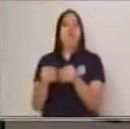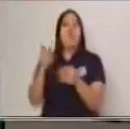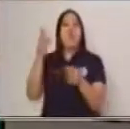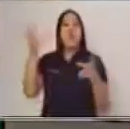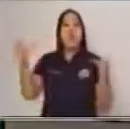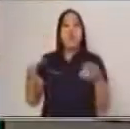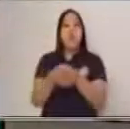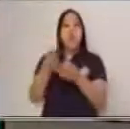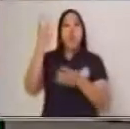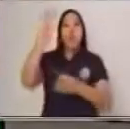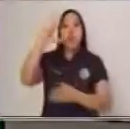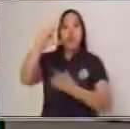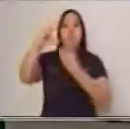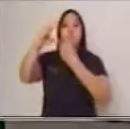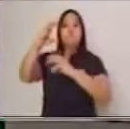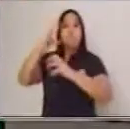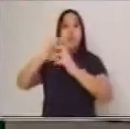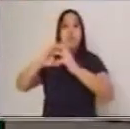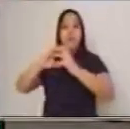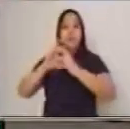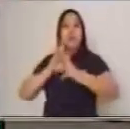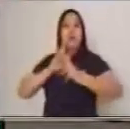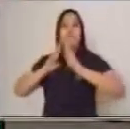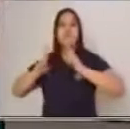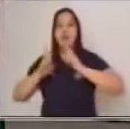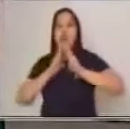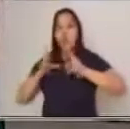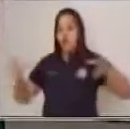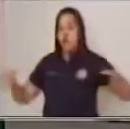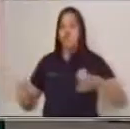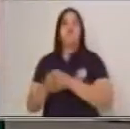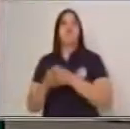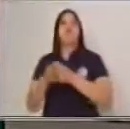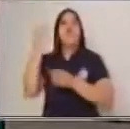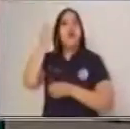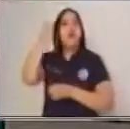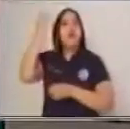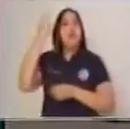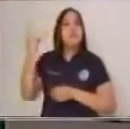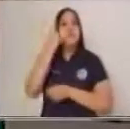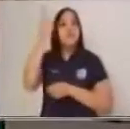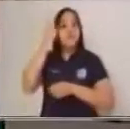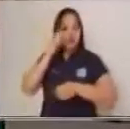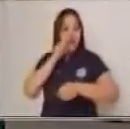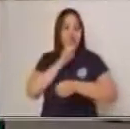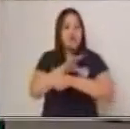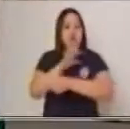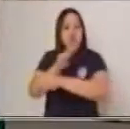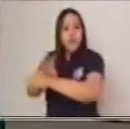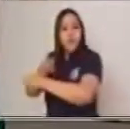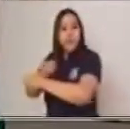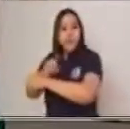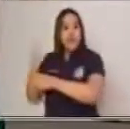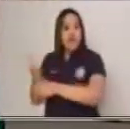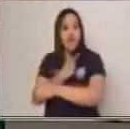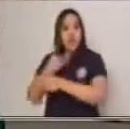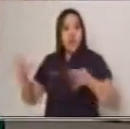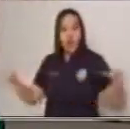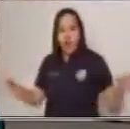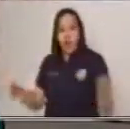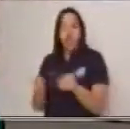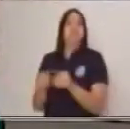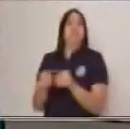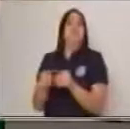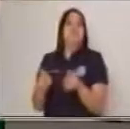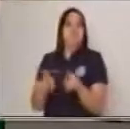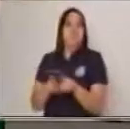relacionadas entre sí con una idea o un mensaje y que todo, todo, todo, todo va relacionado entre el mismo